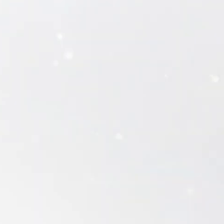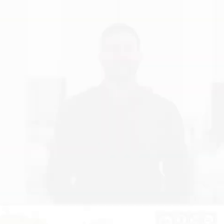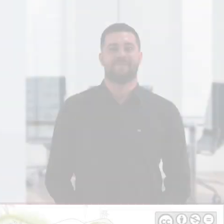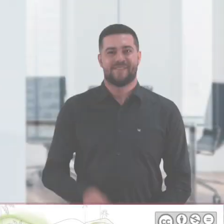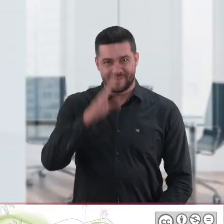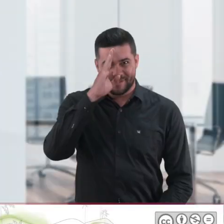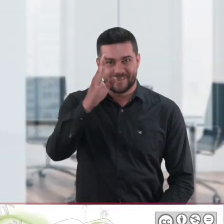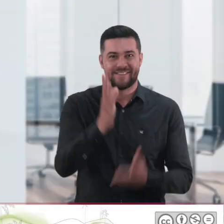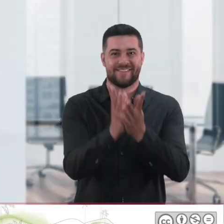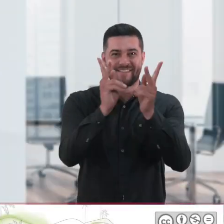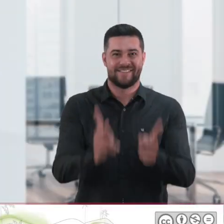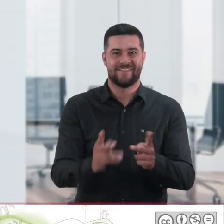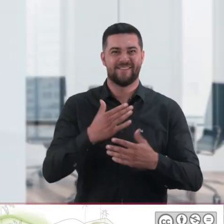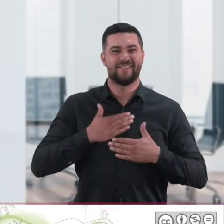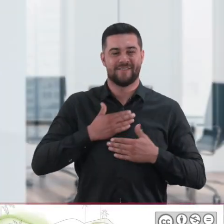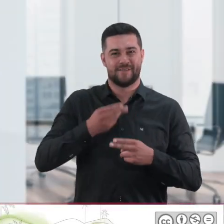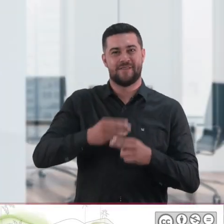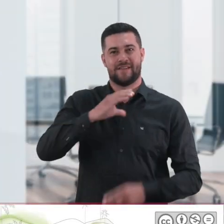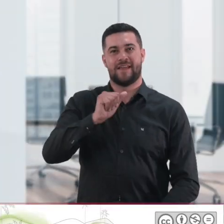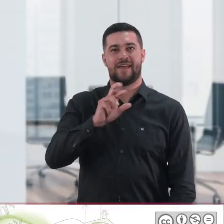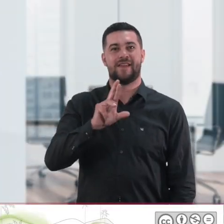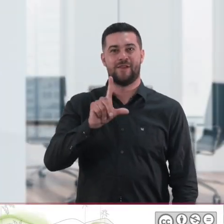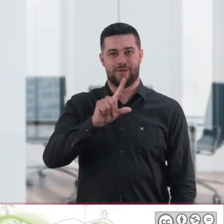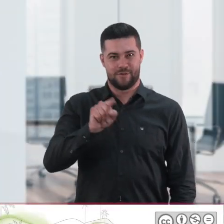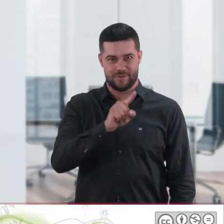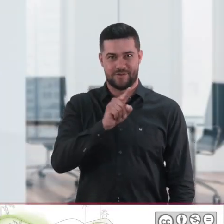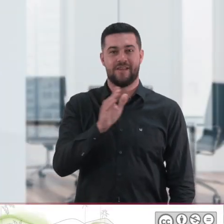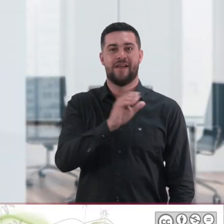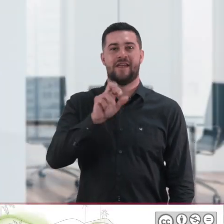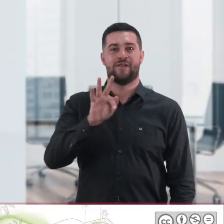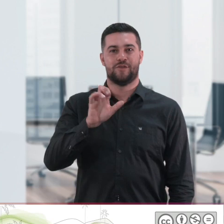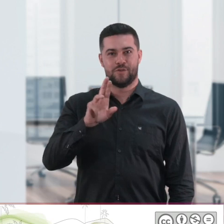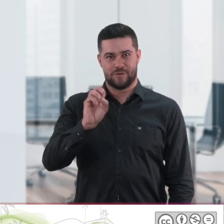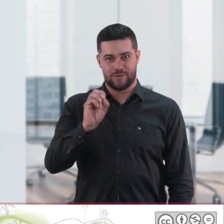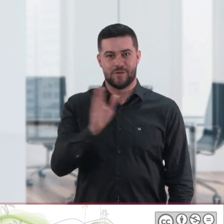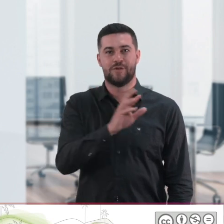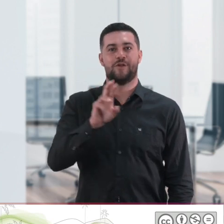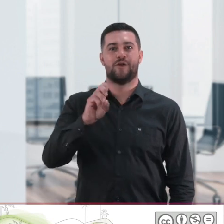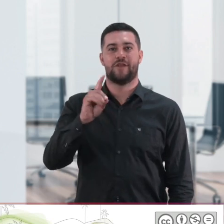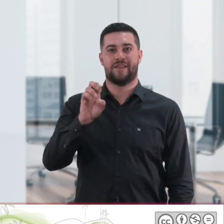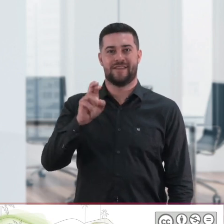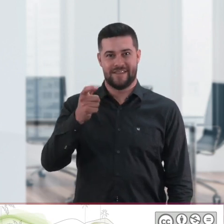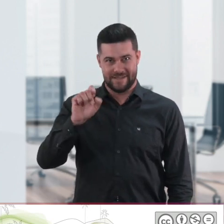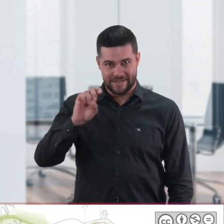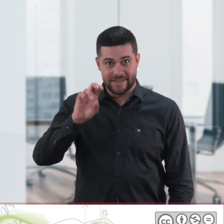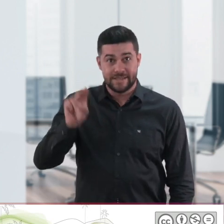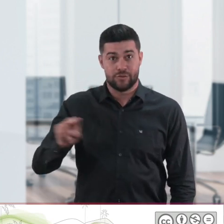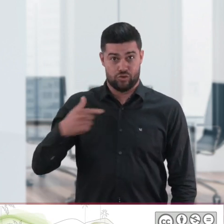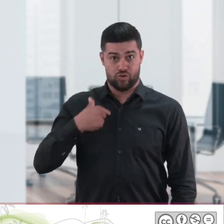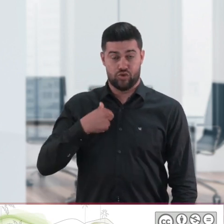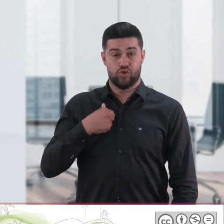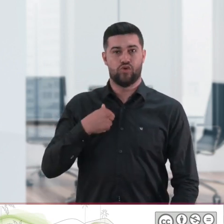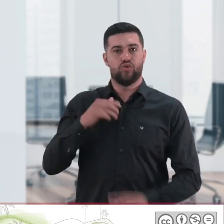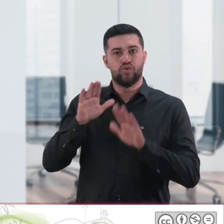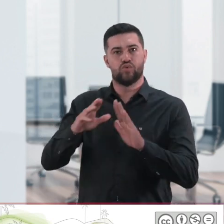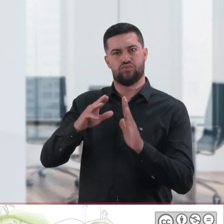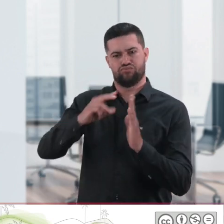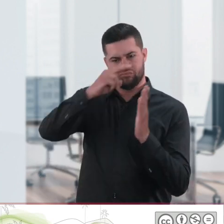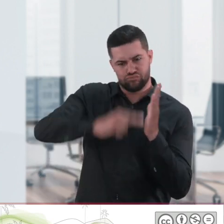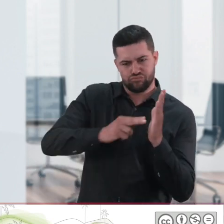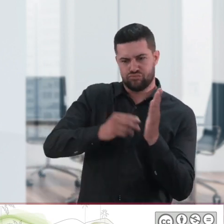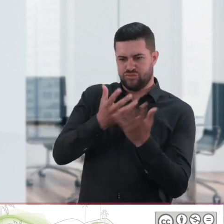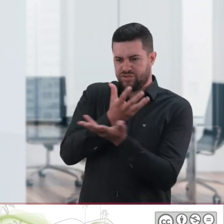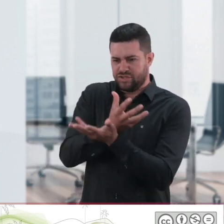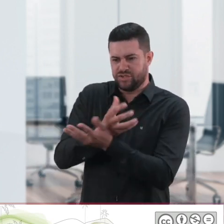Hola estudiantes, soy Carlos Arturo Hena Rodríguez, docente del programa de licenciatura en ciencias sociales encargado